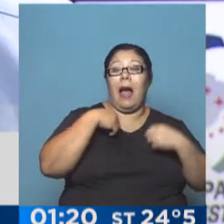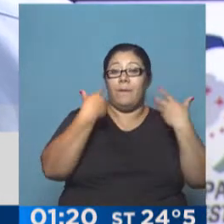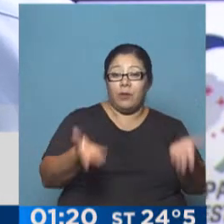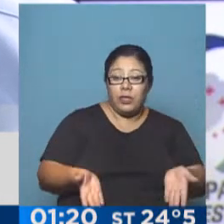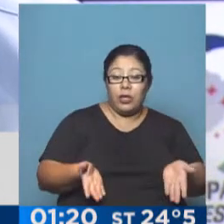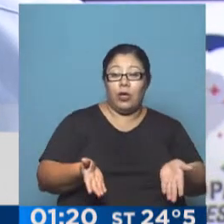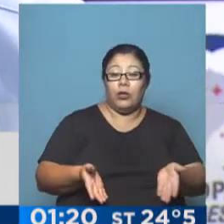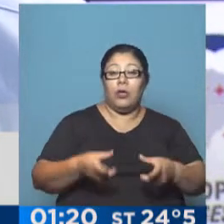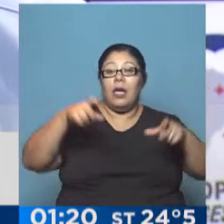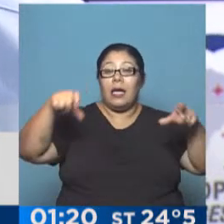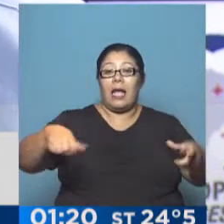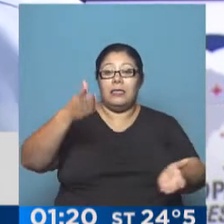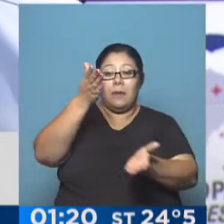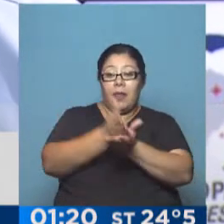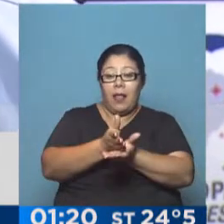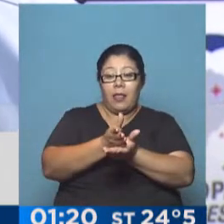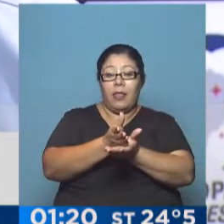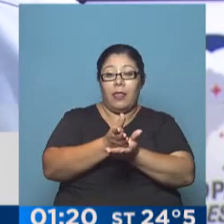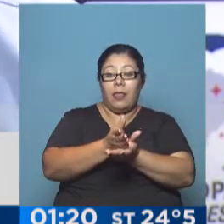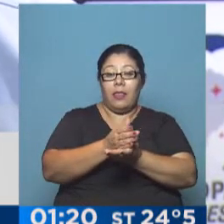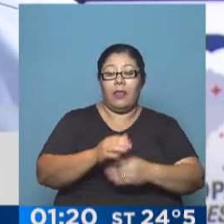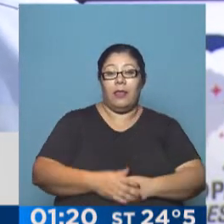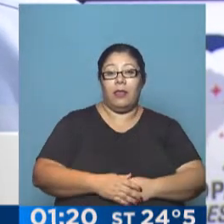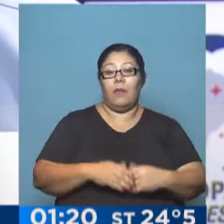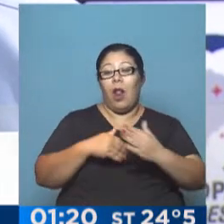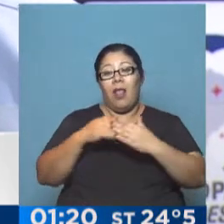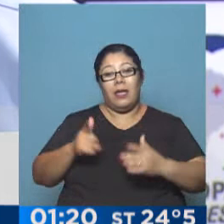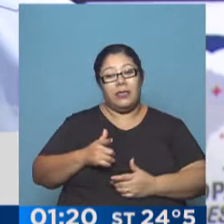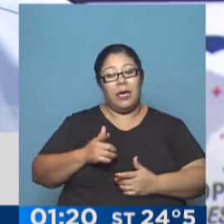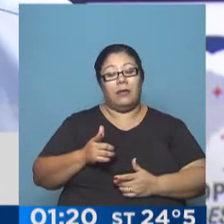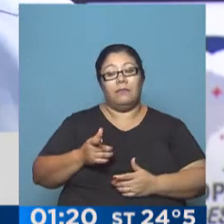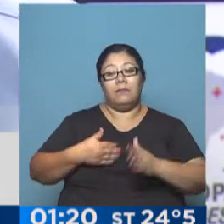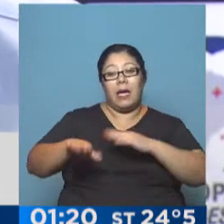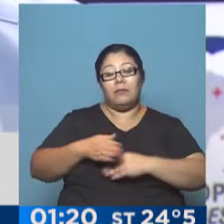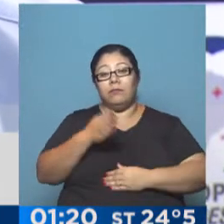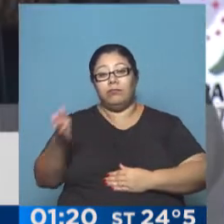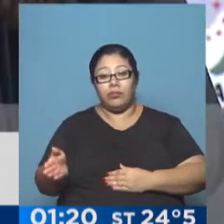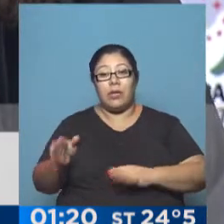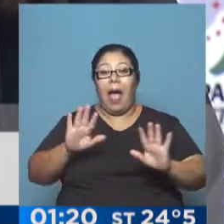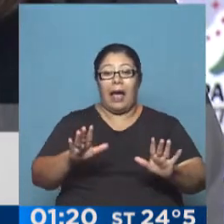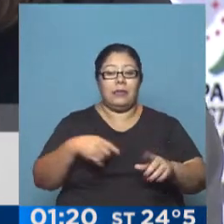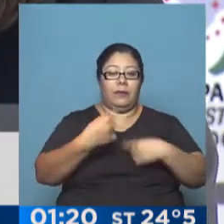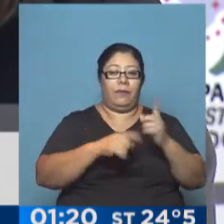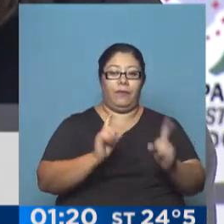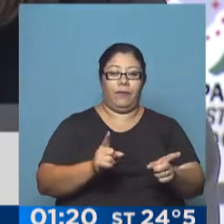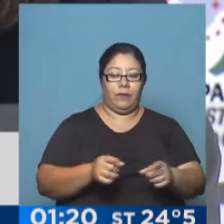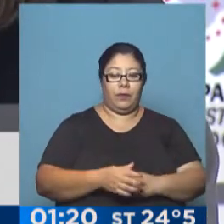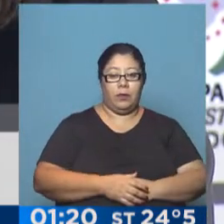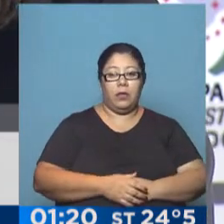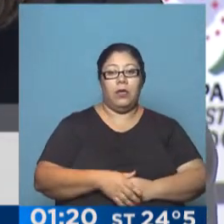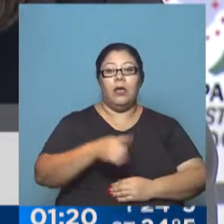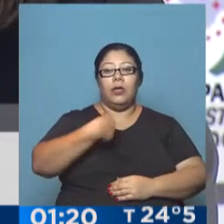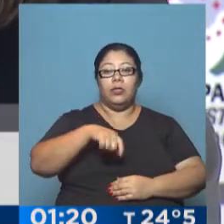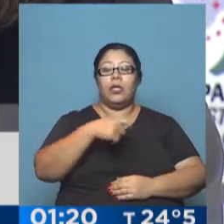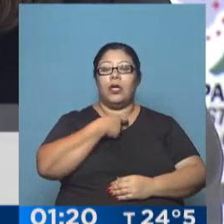de fondo de ellos también. Entonces, bueno, la idea es poder seguir por este camino. Lo que sí buscamos es